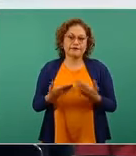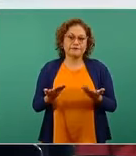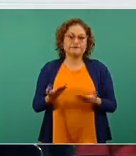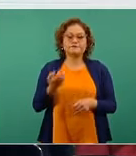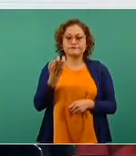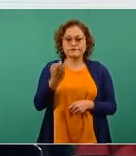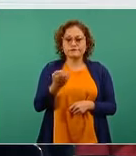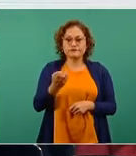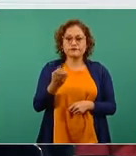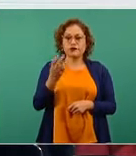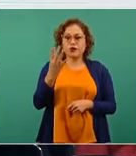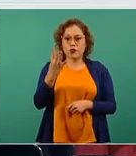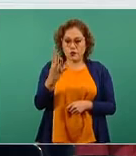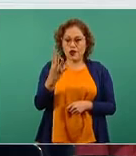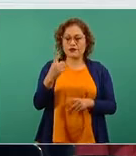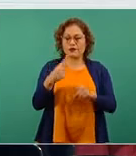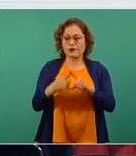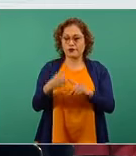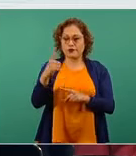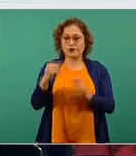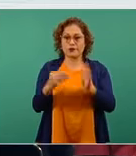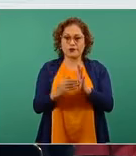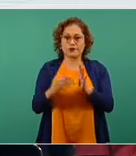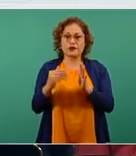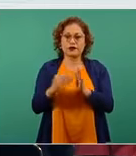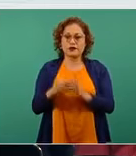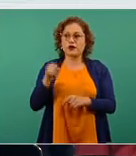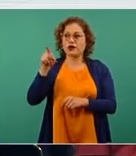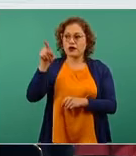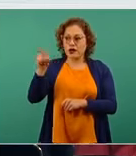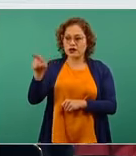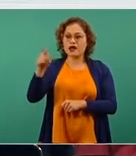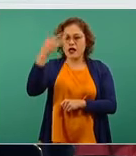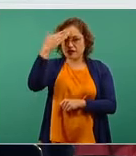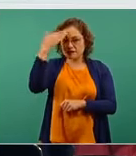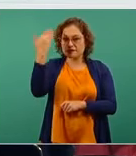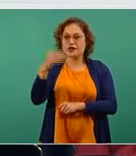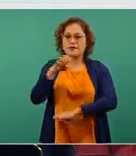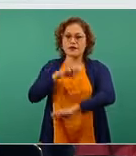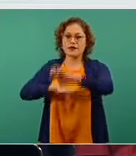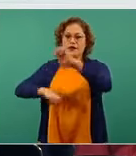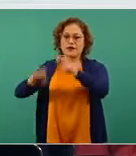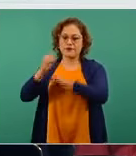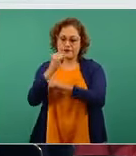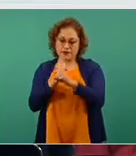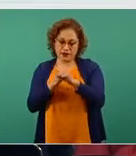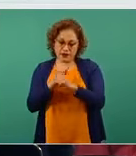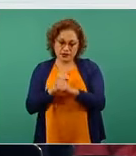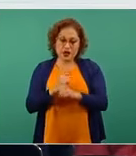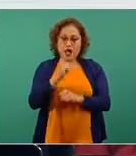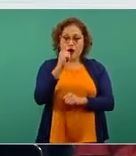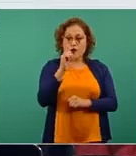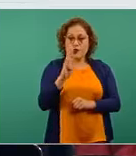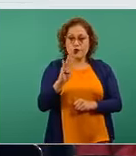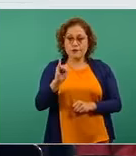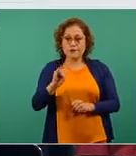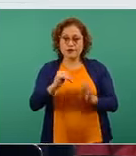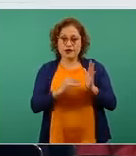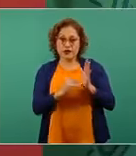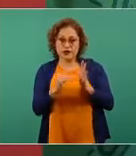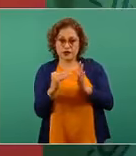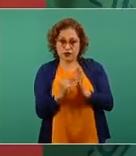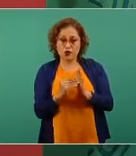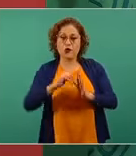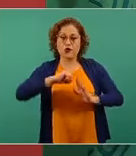la asociación de eventos con la vacuna Pfizer, cuatro de cada millón que han tenido la vacuna Pfizer,